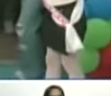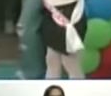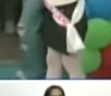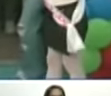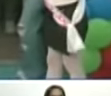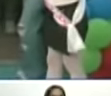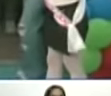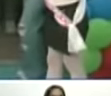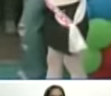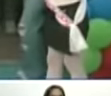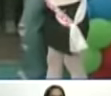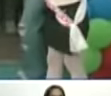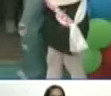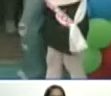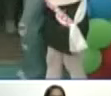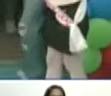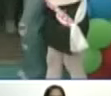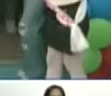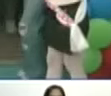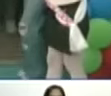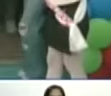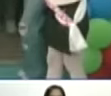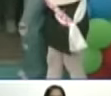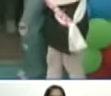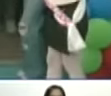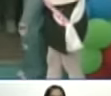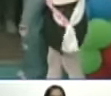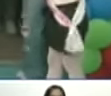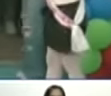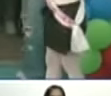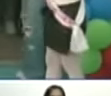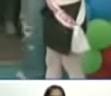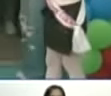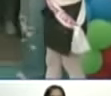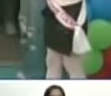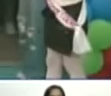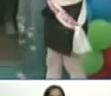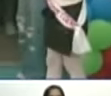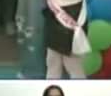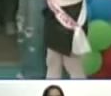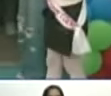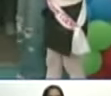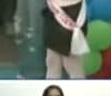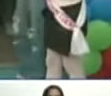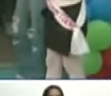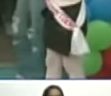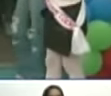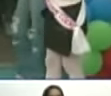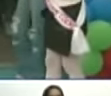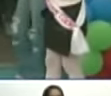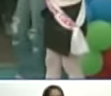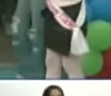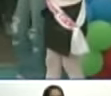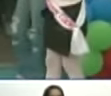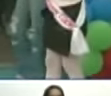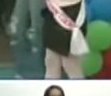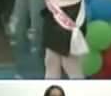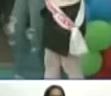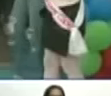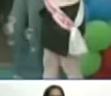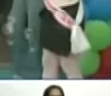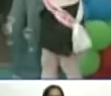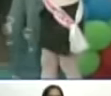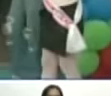los tengo a los vecinos de Turmerito ¿vale? el urbanismo Hugo Chávez en Turmerito para entregar